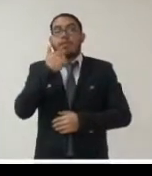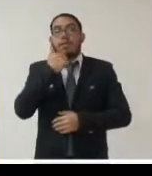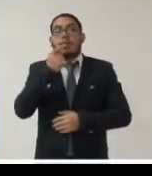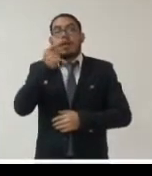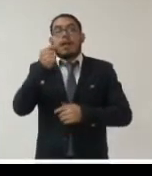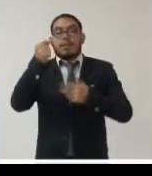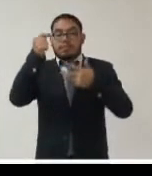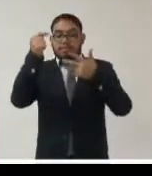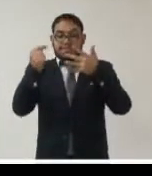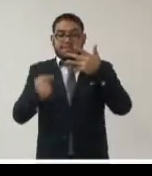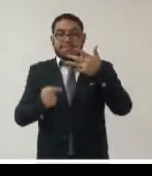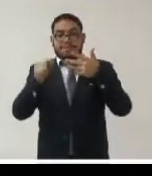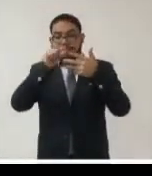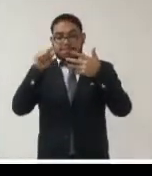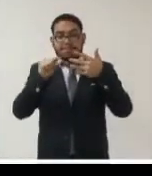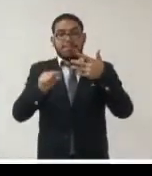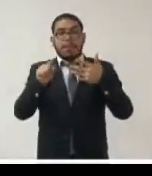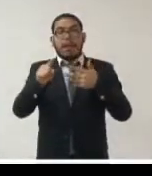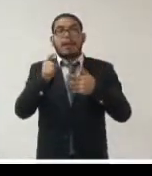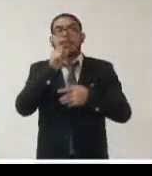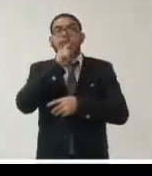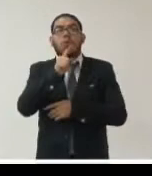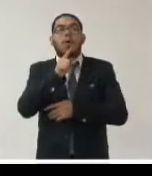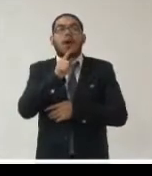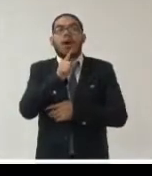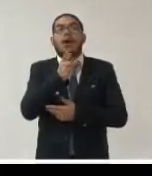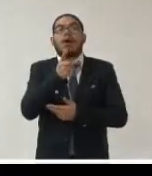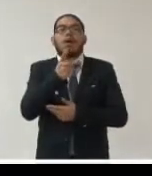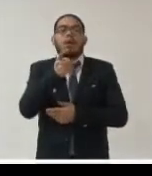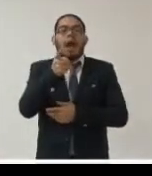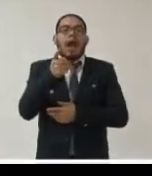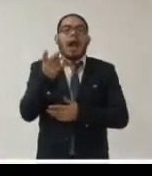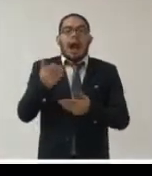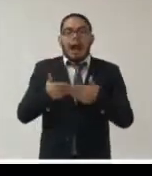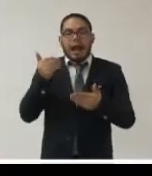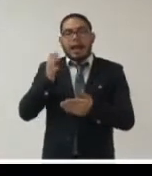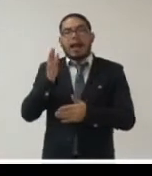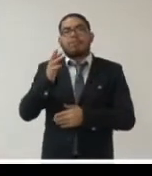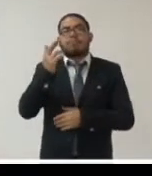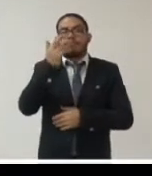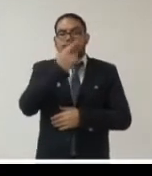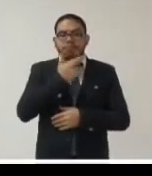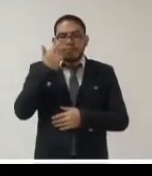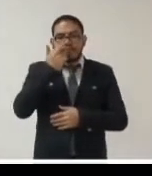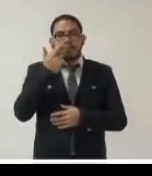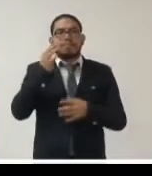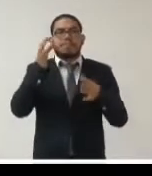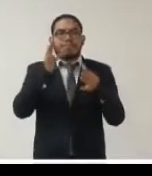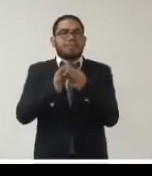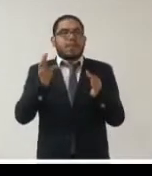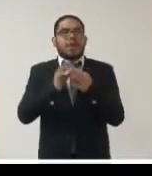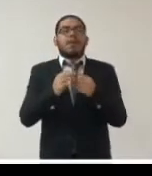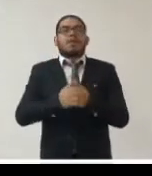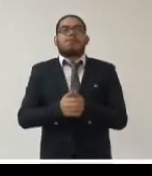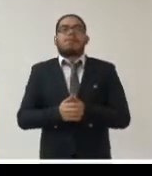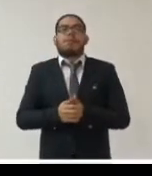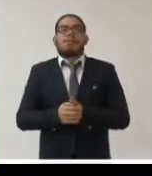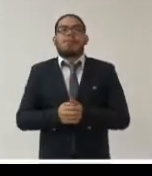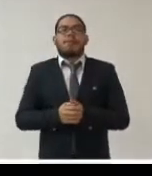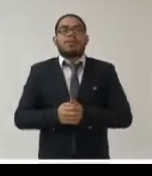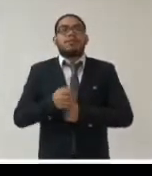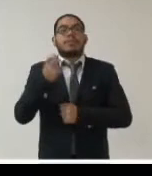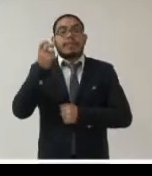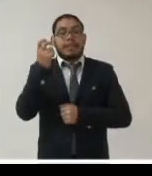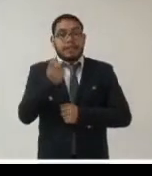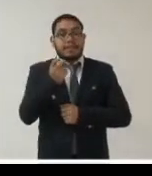ítems de información que particularmente hemos estado observando y en ellos por supuesto la